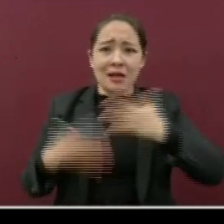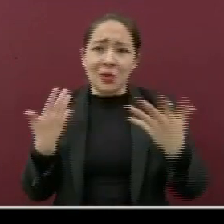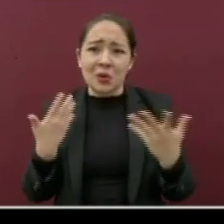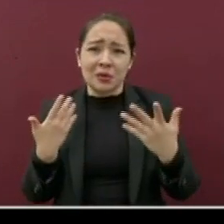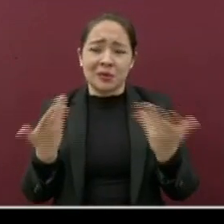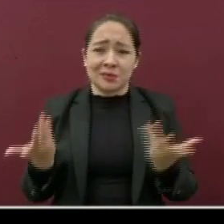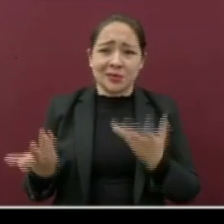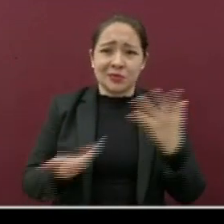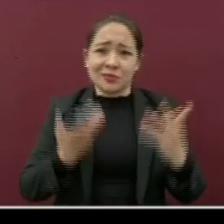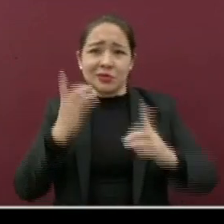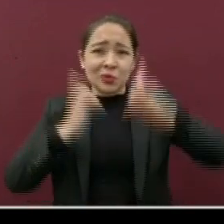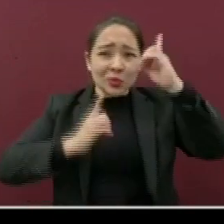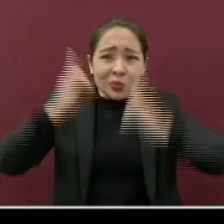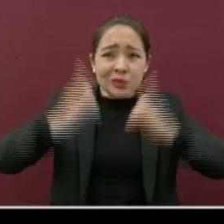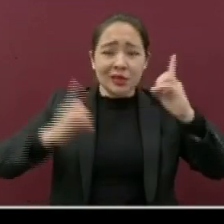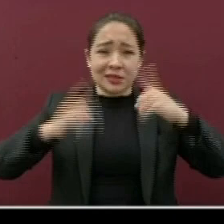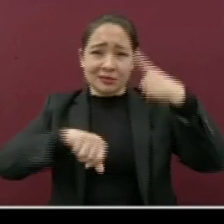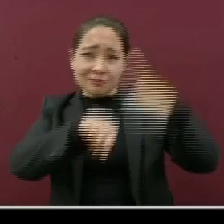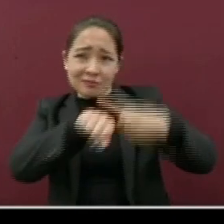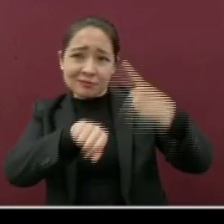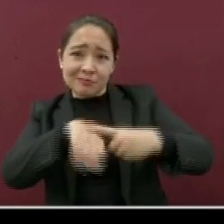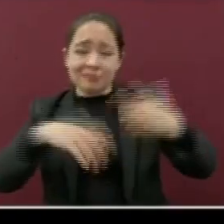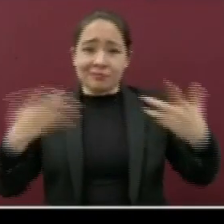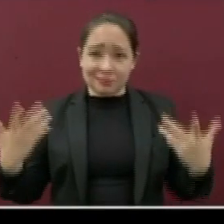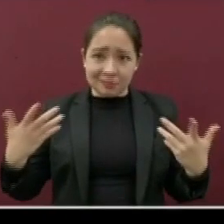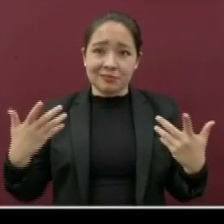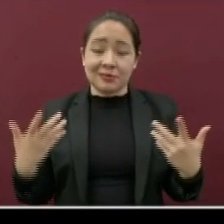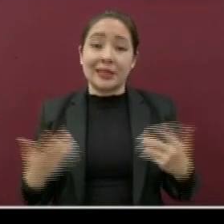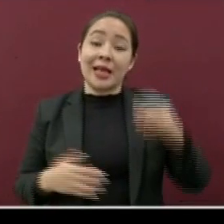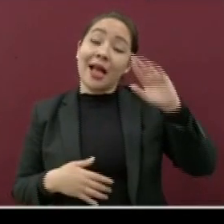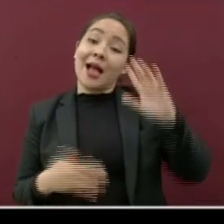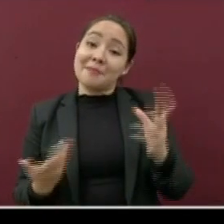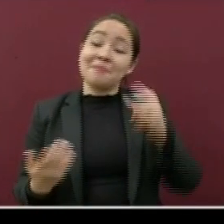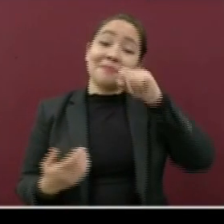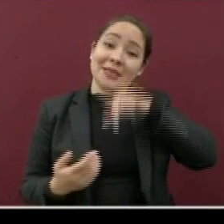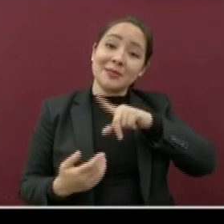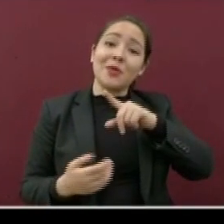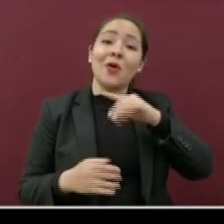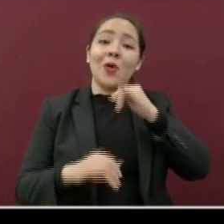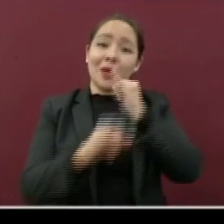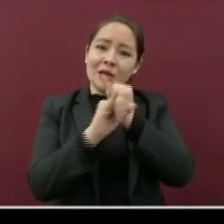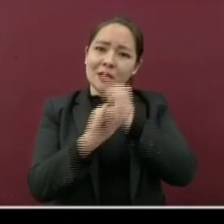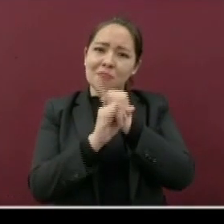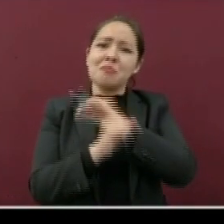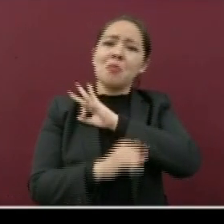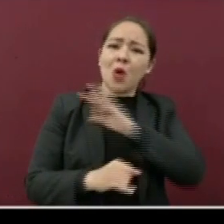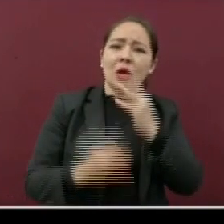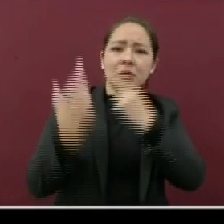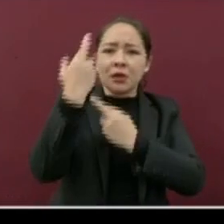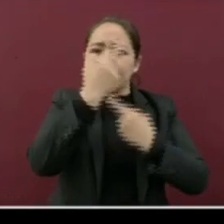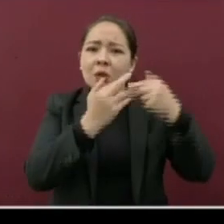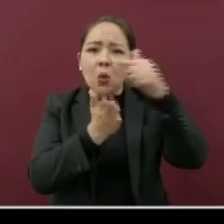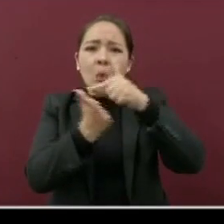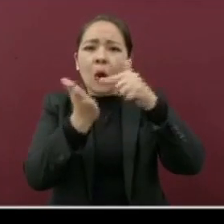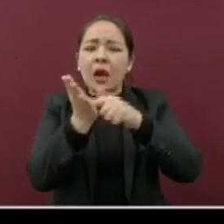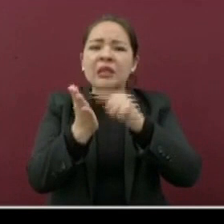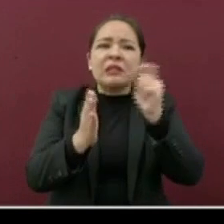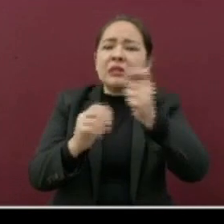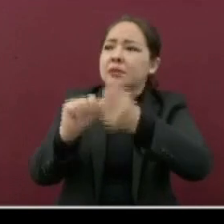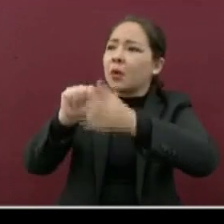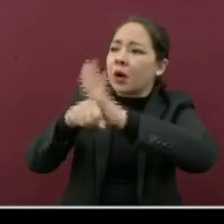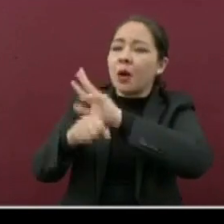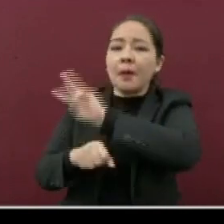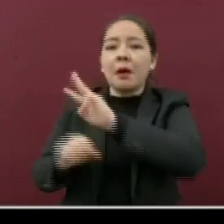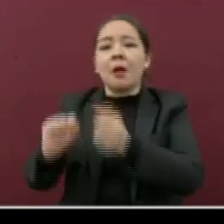o dudas sobre esta enfermedad. Ah, y también consulten la situación actual de su municipio en coronavirus